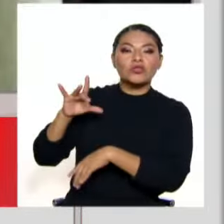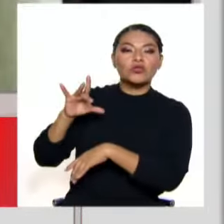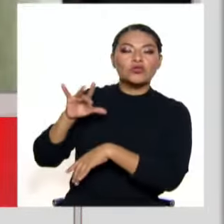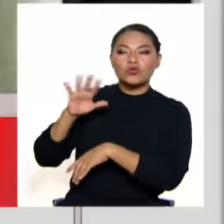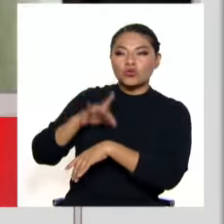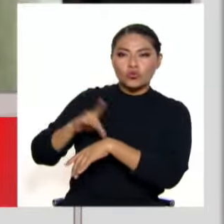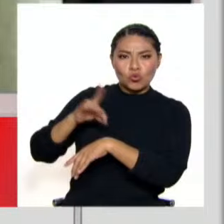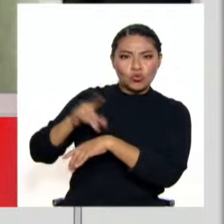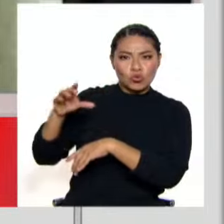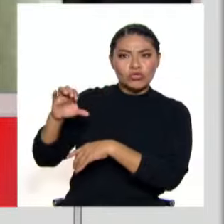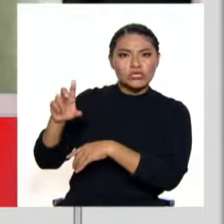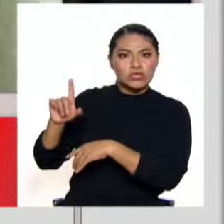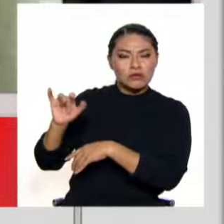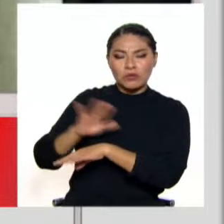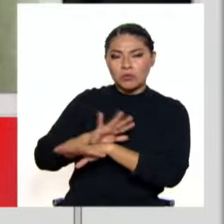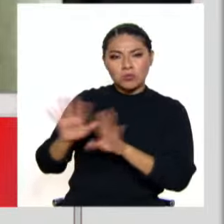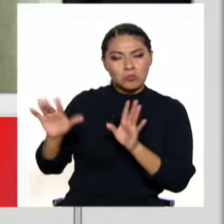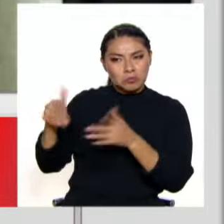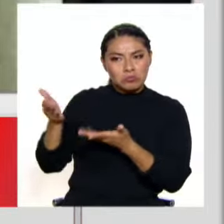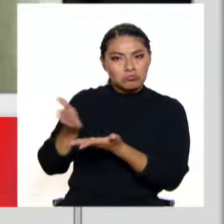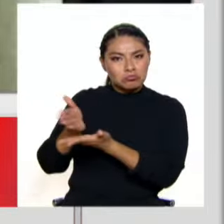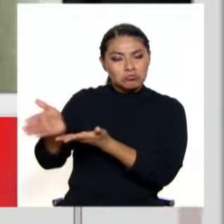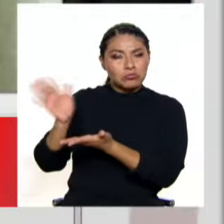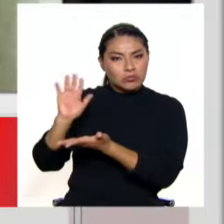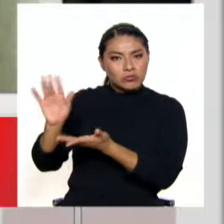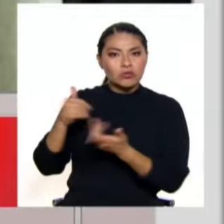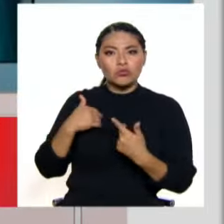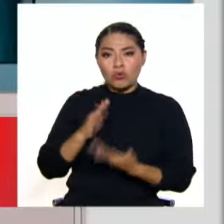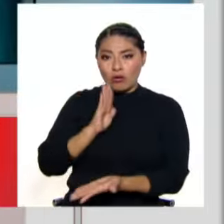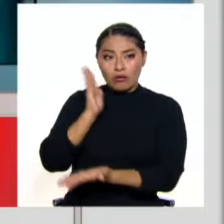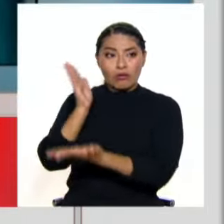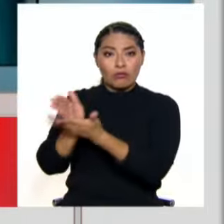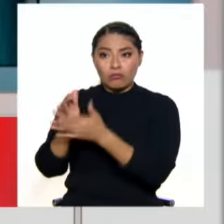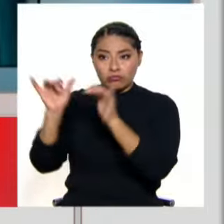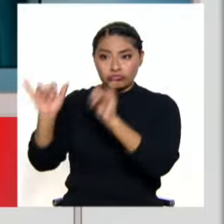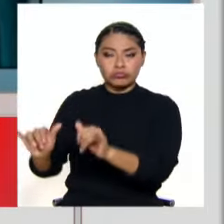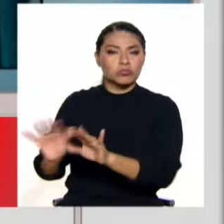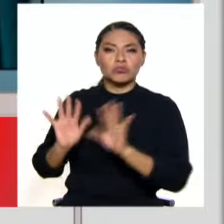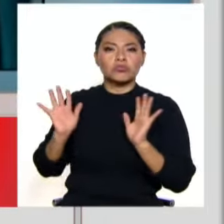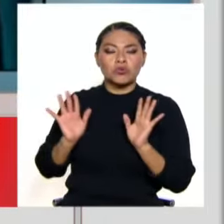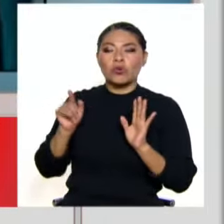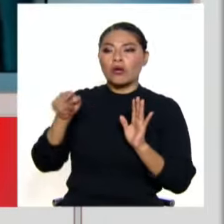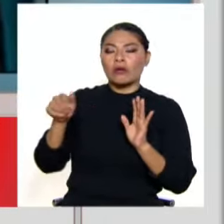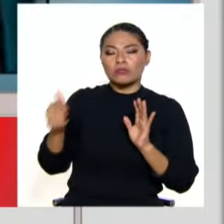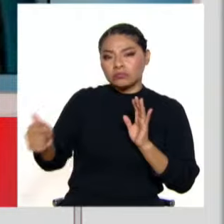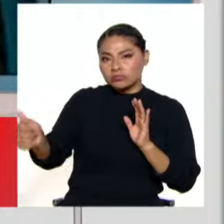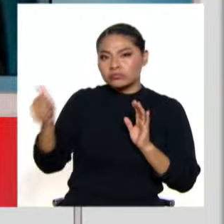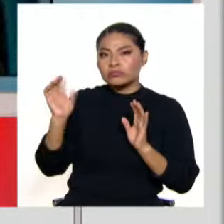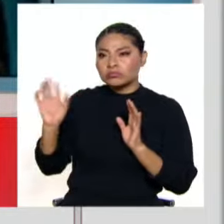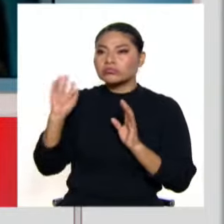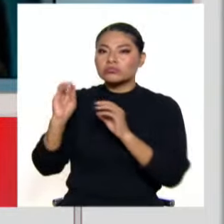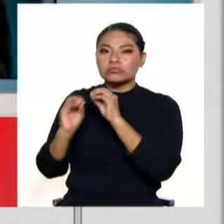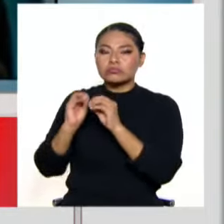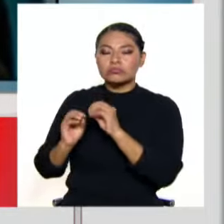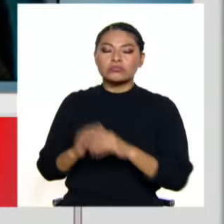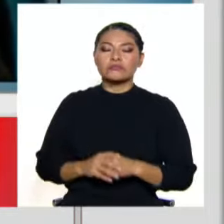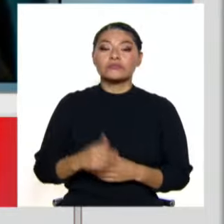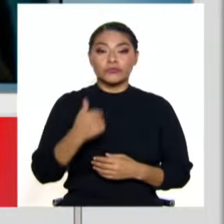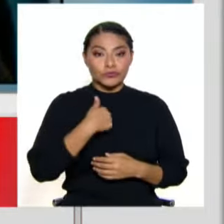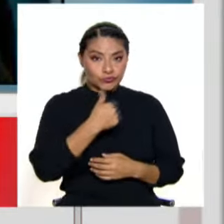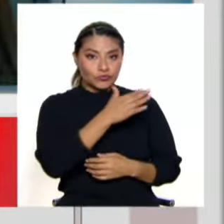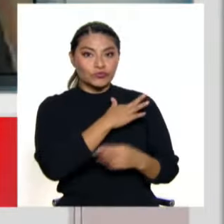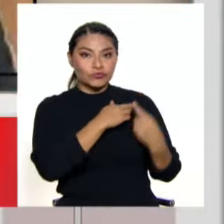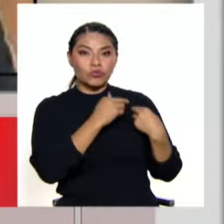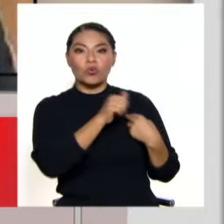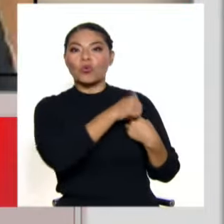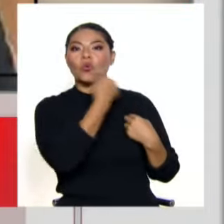se inhibió del proceso. Nosotros no vamos a presentar ningún recurso pidiendo que se quede y que de alguna manera el resuelva. Lo que se hicieron, por